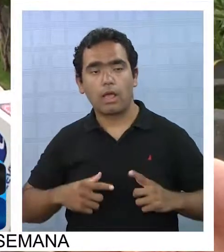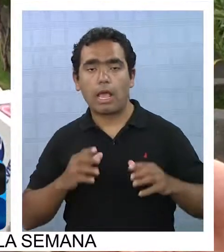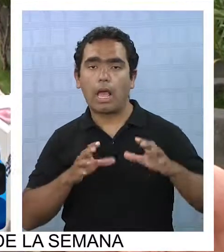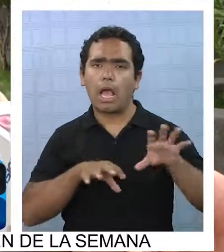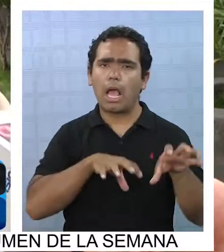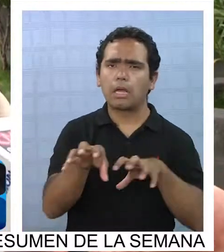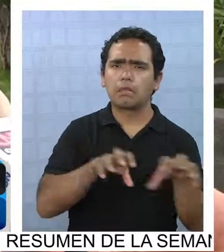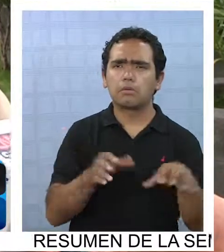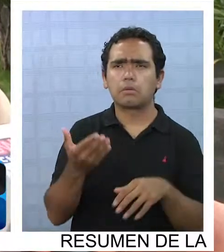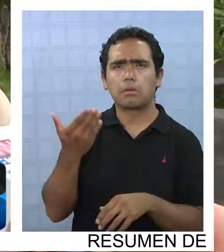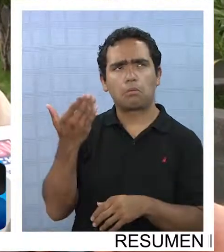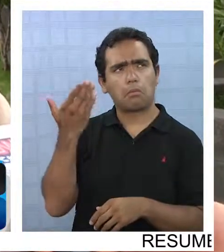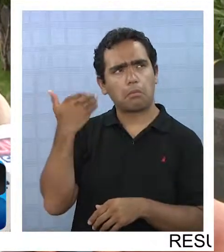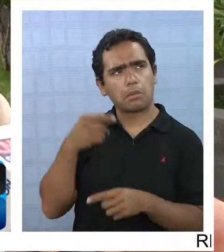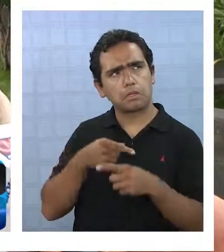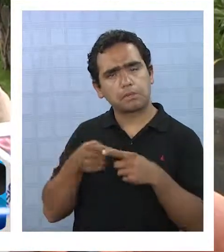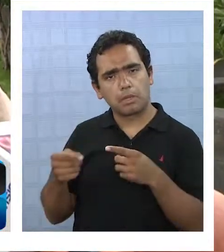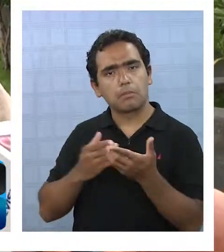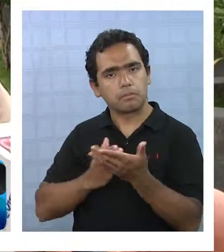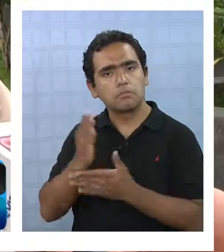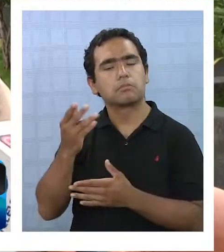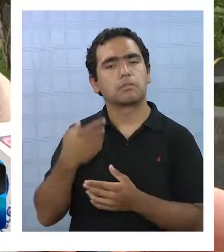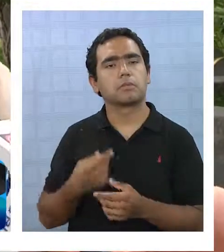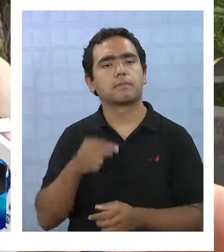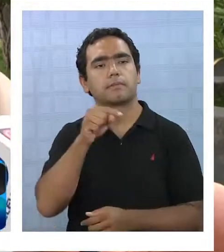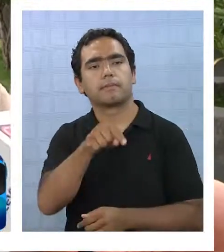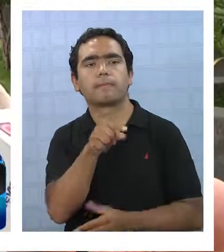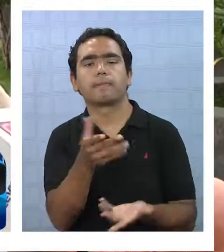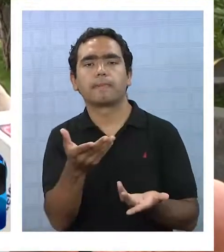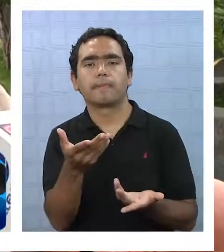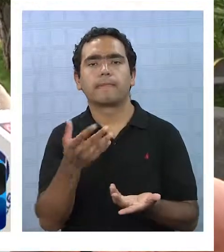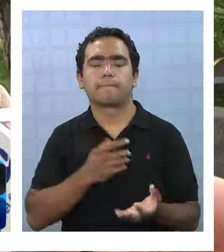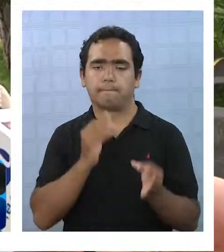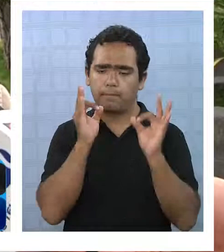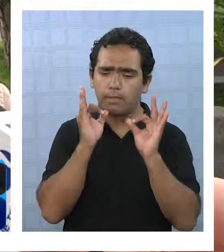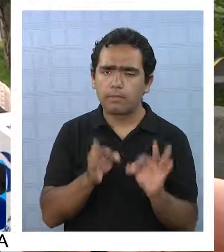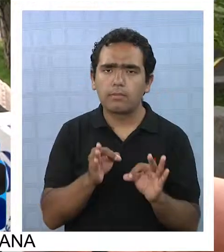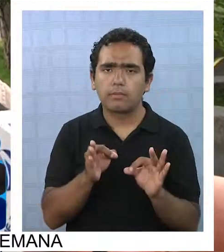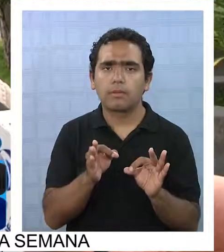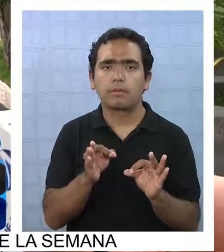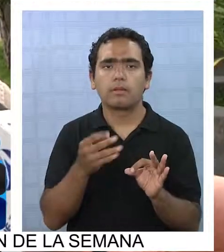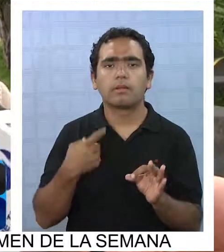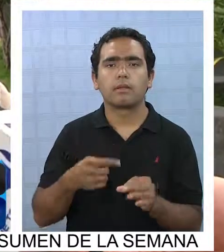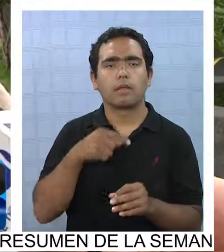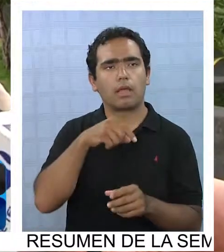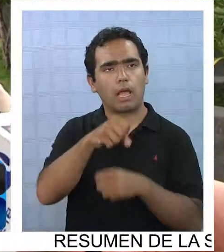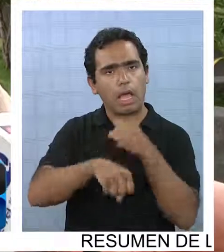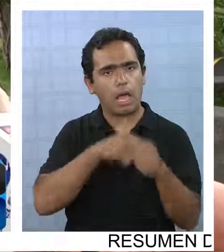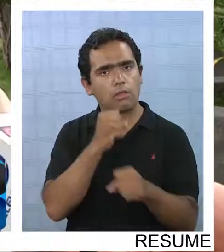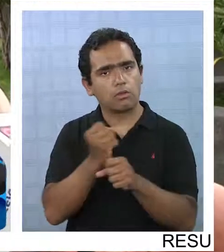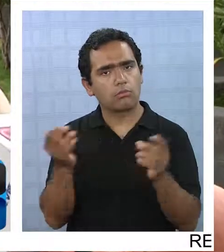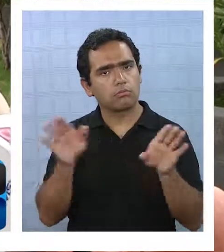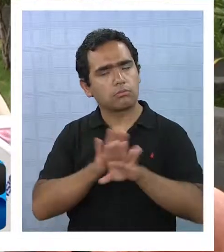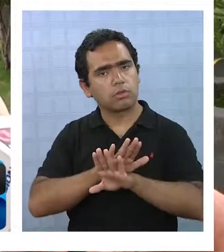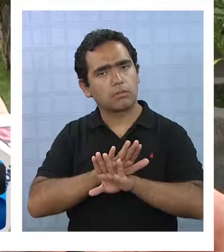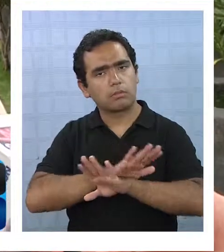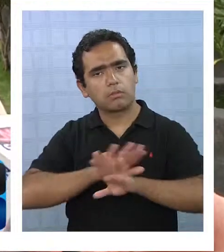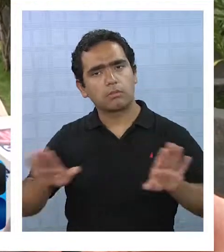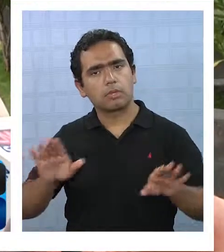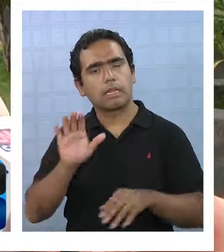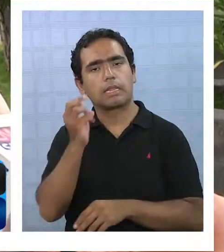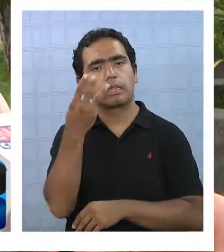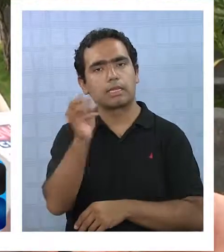comenzaron ya la semana pasada. Formalmente el año en los jardines termina el 30 de